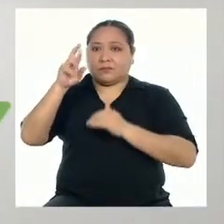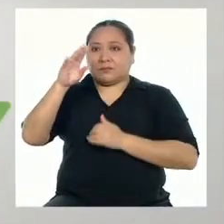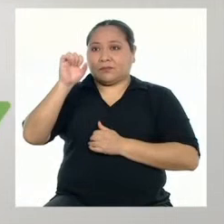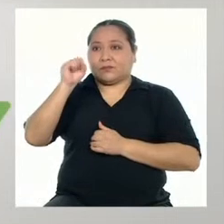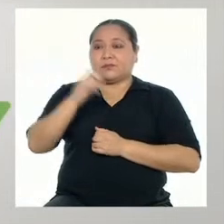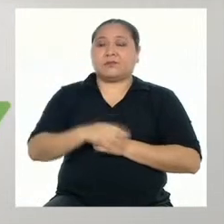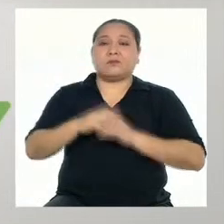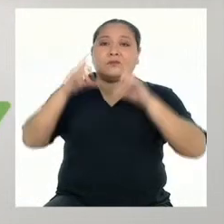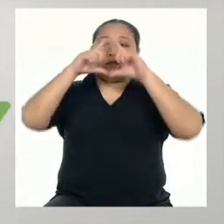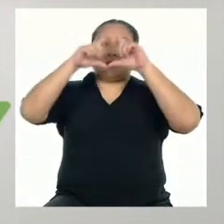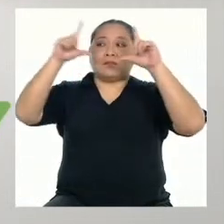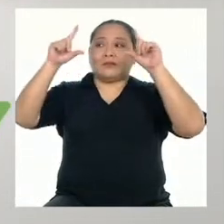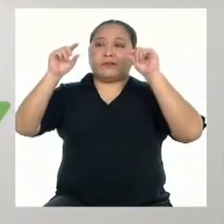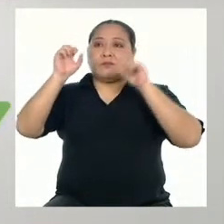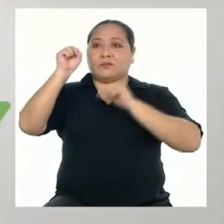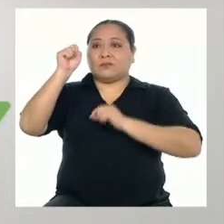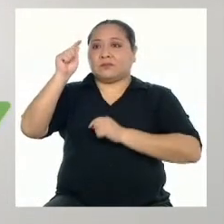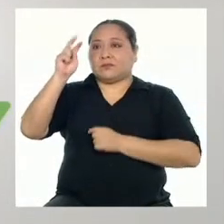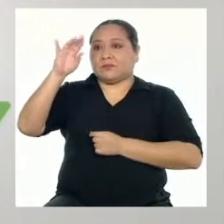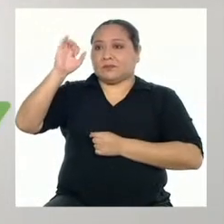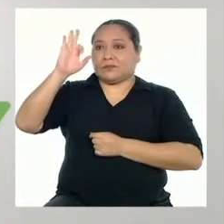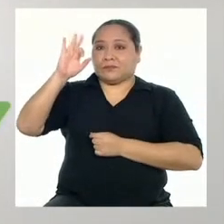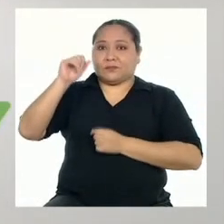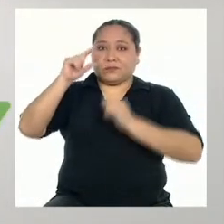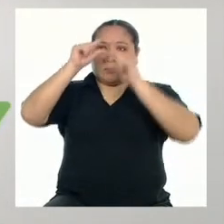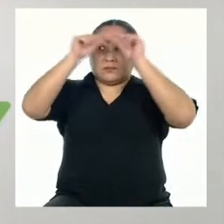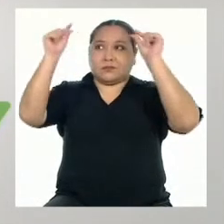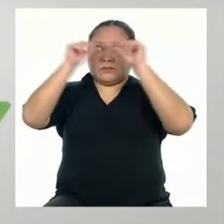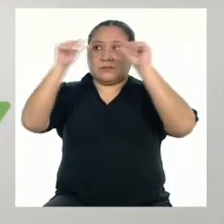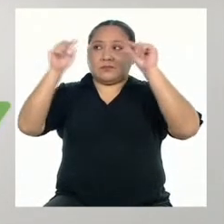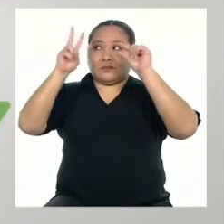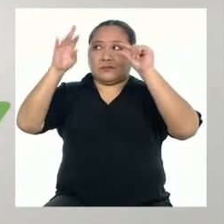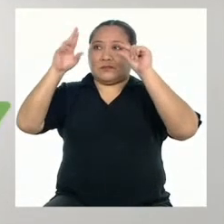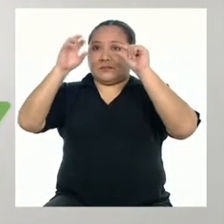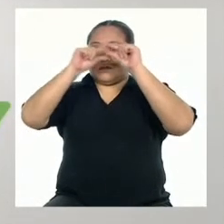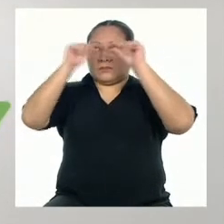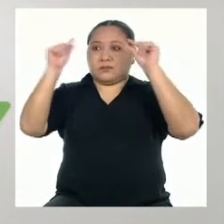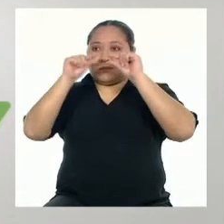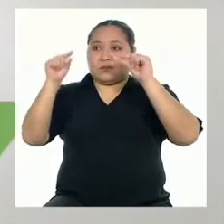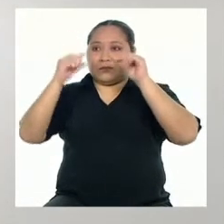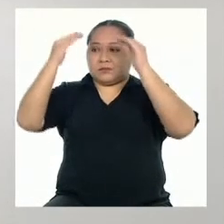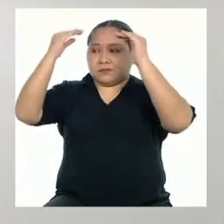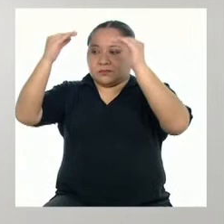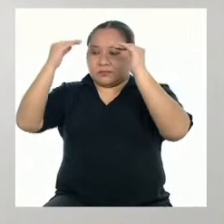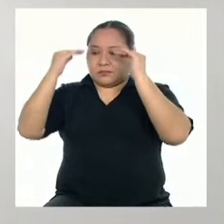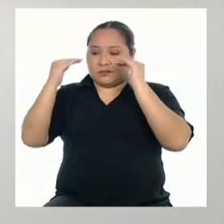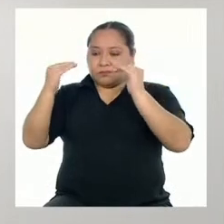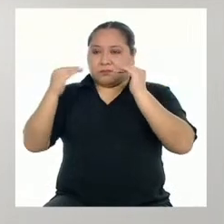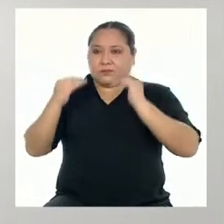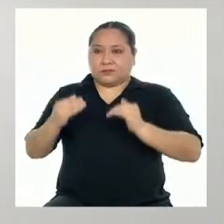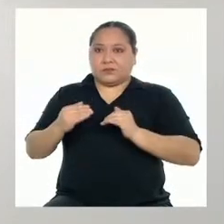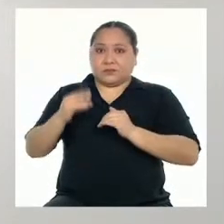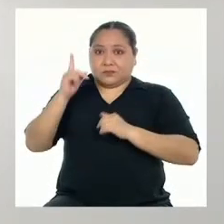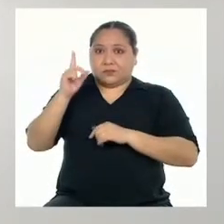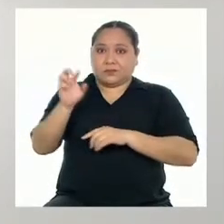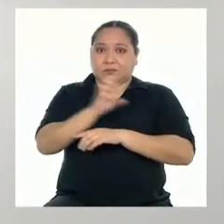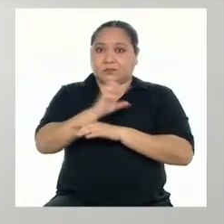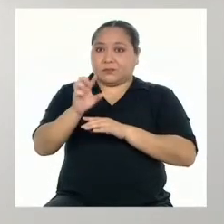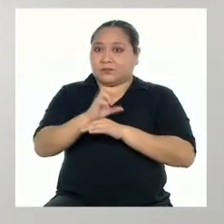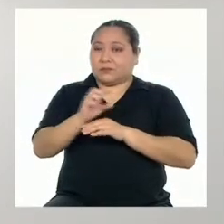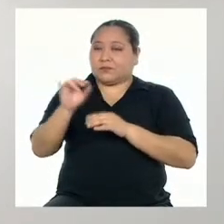estrofa es el conjunto de versos cuya forma se repite a lo largo de un poema con características